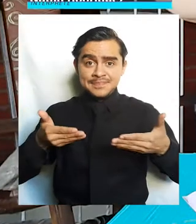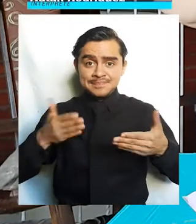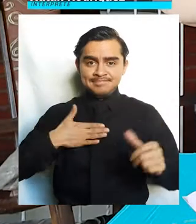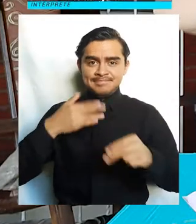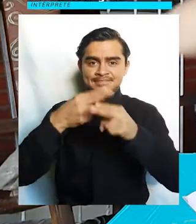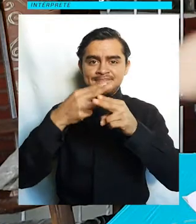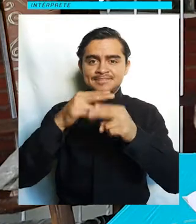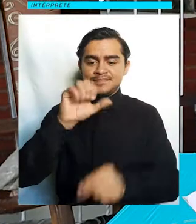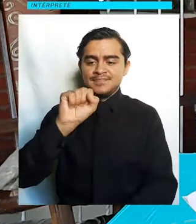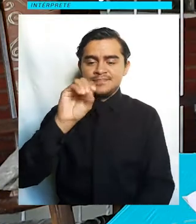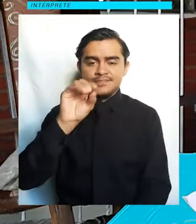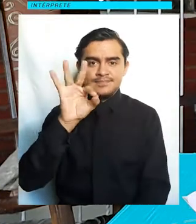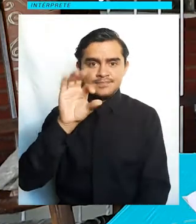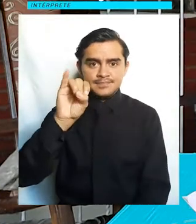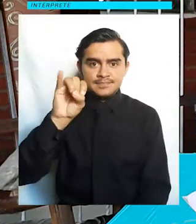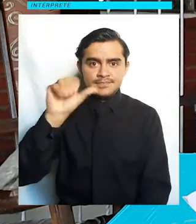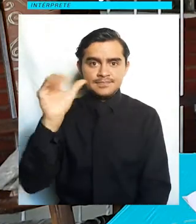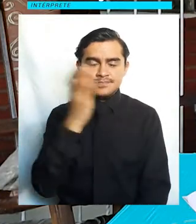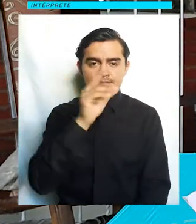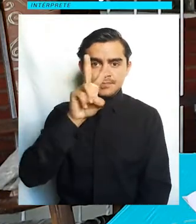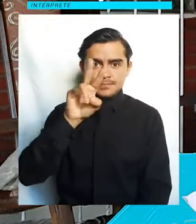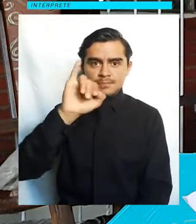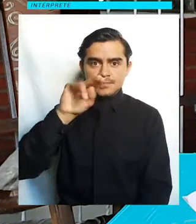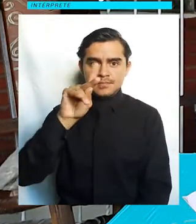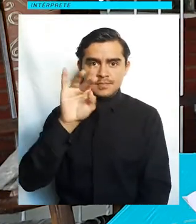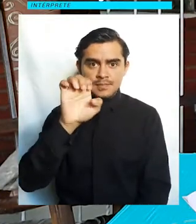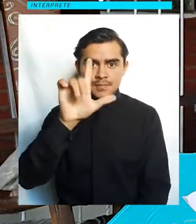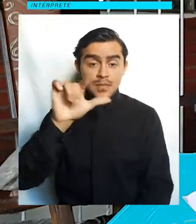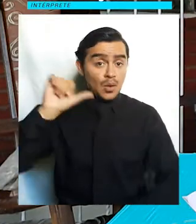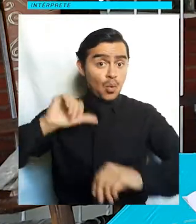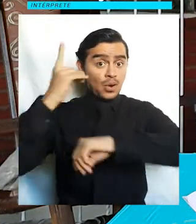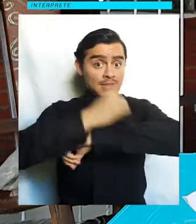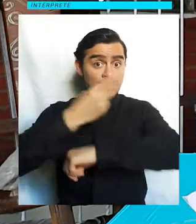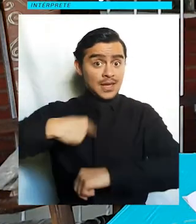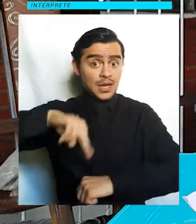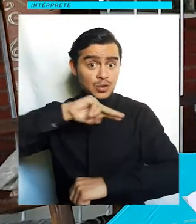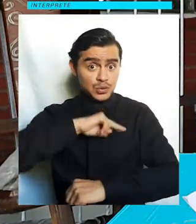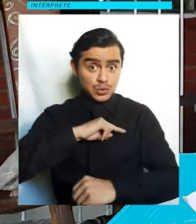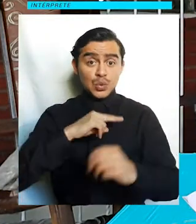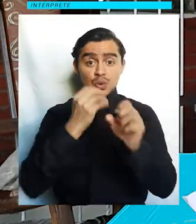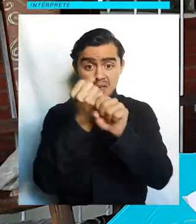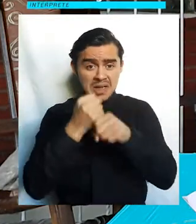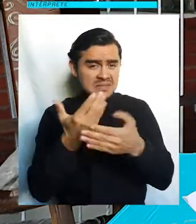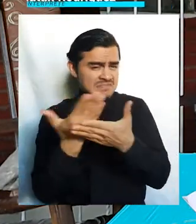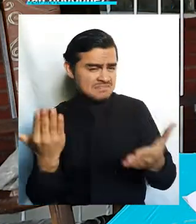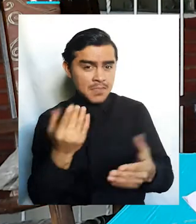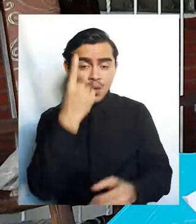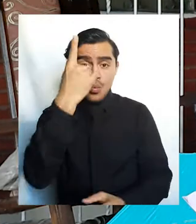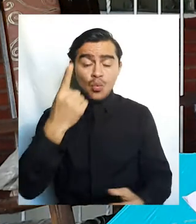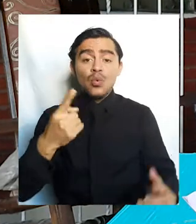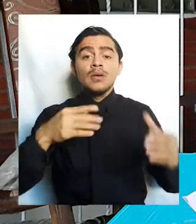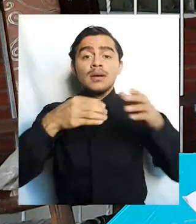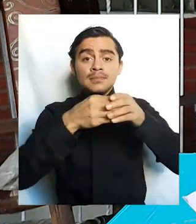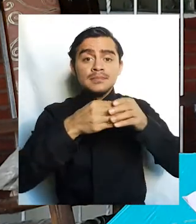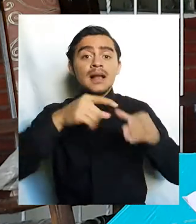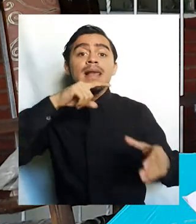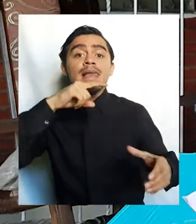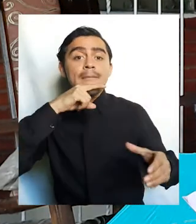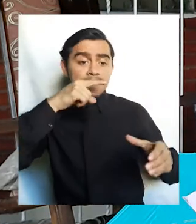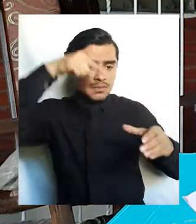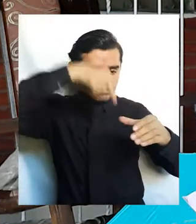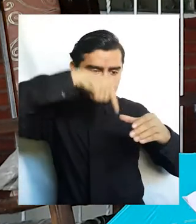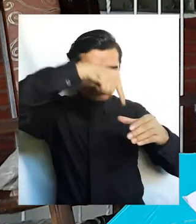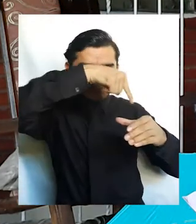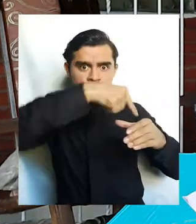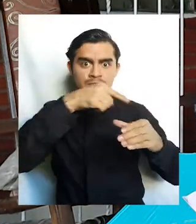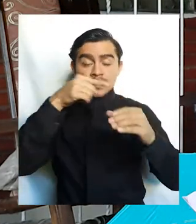¡Bienvenidos! Mi nombre es Sofía Vindel y este día nosotros vamos a crear un portalápices OLE para poder organizar mejor